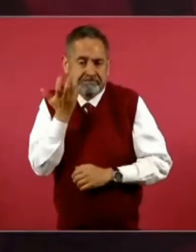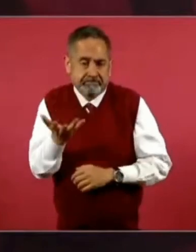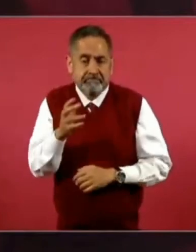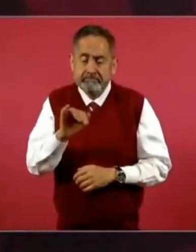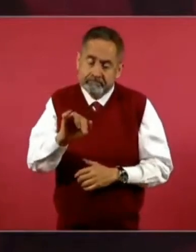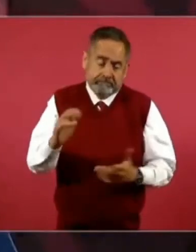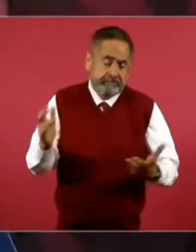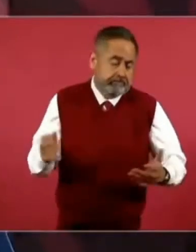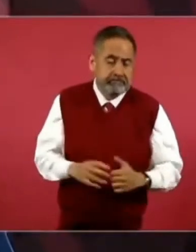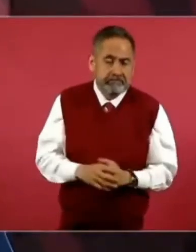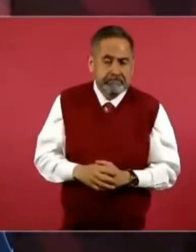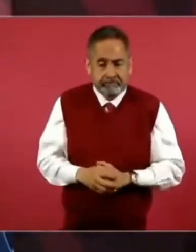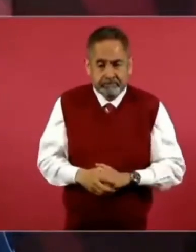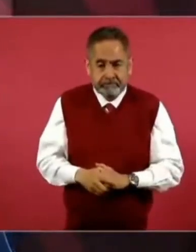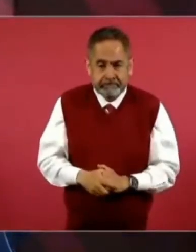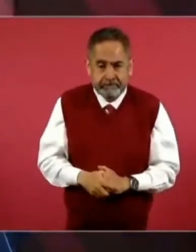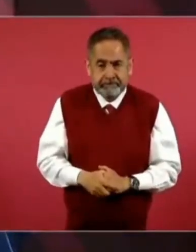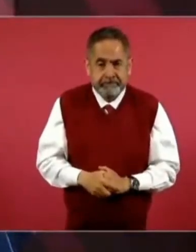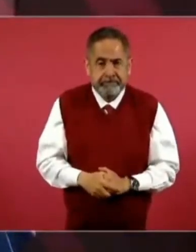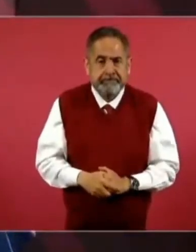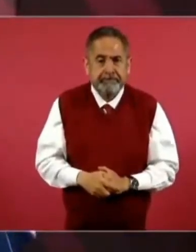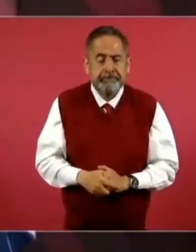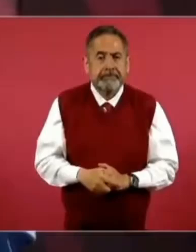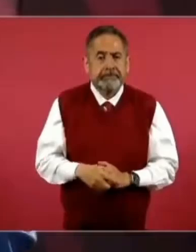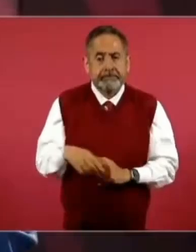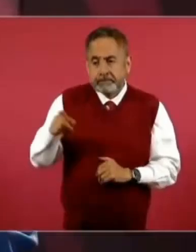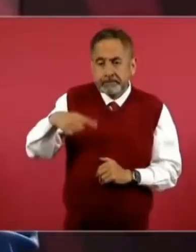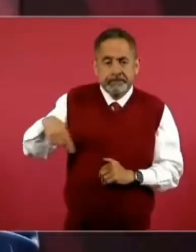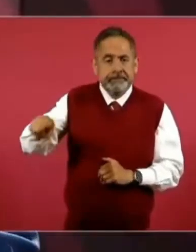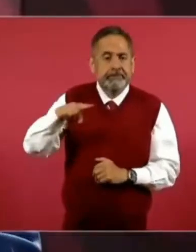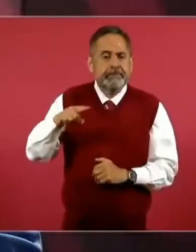Y lo hizo